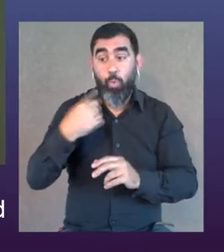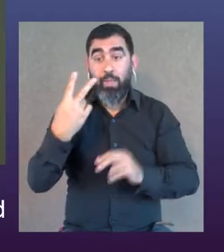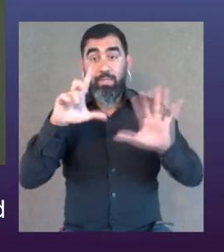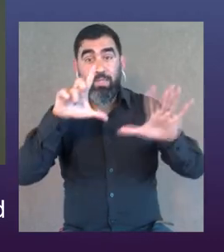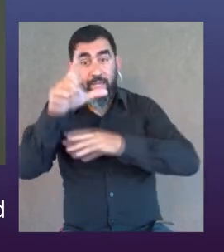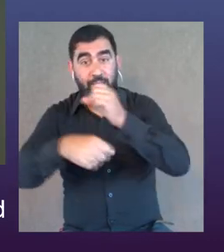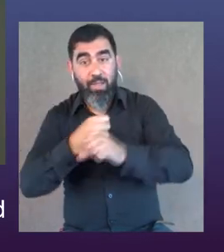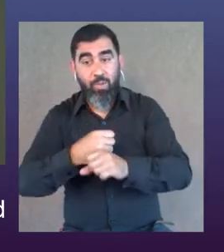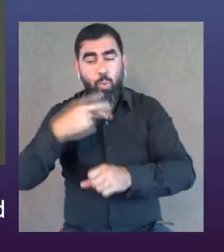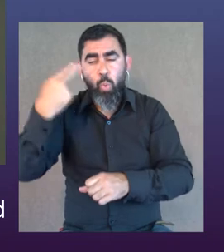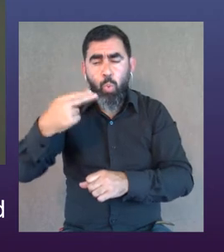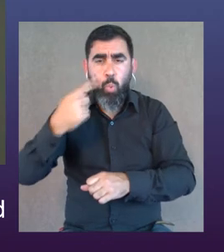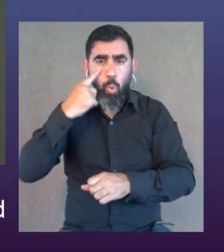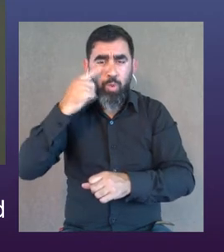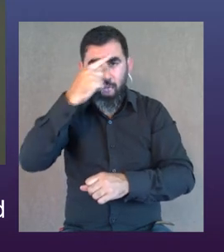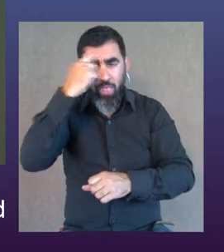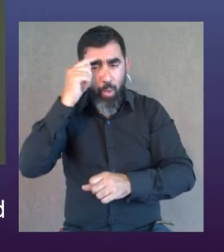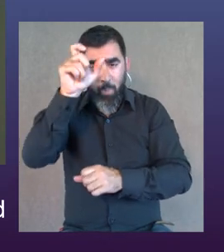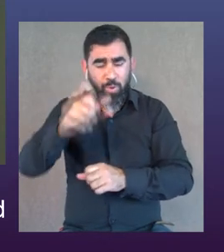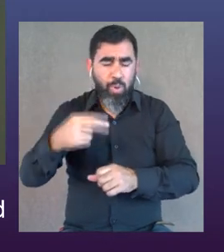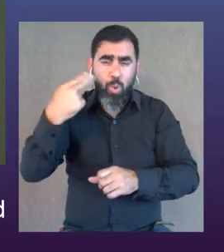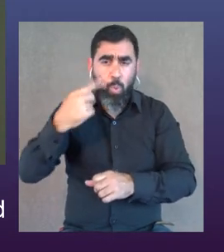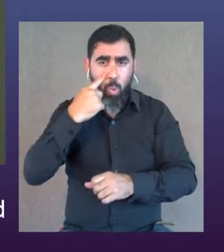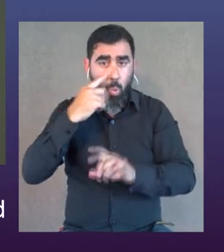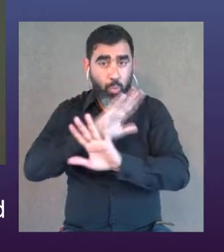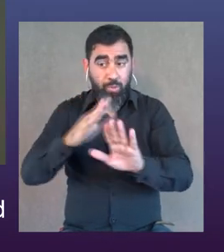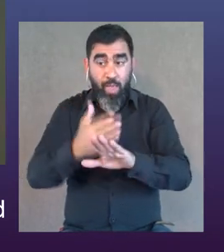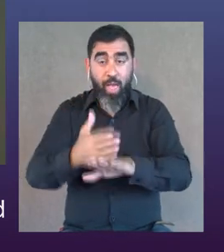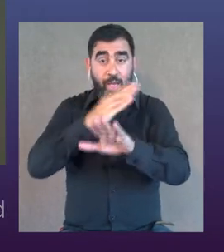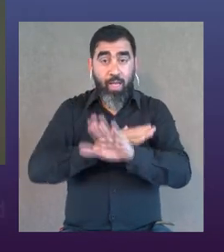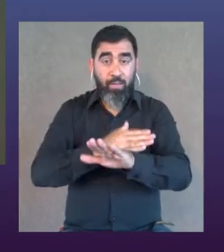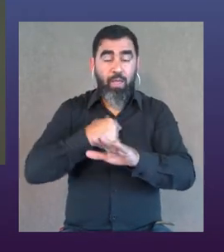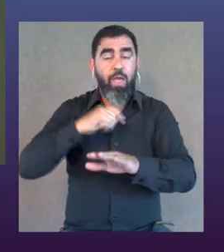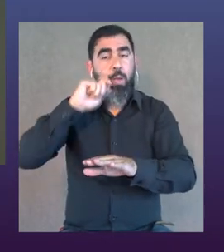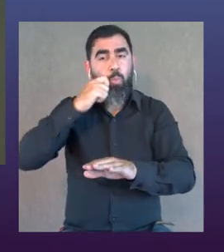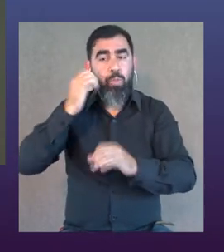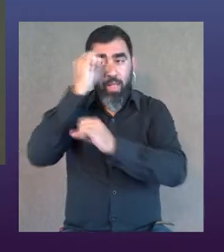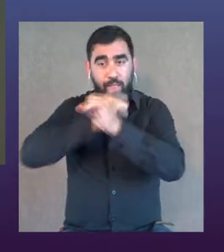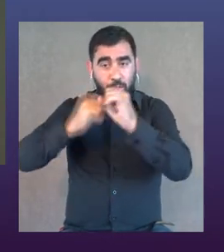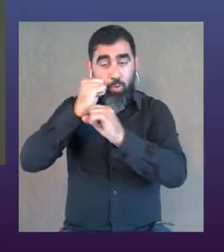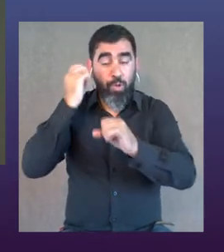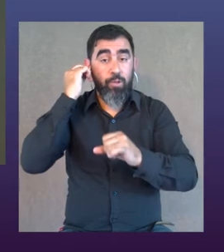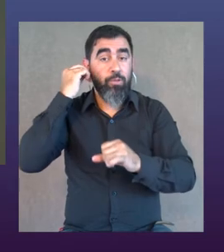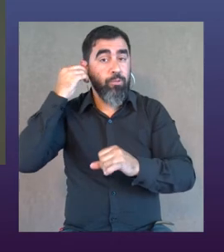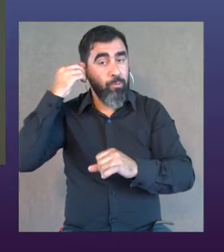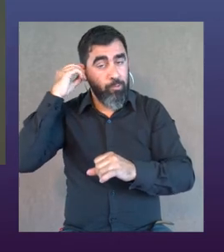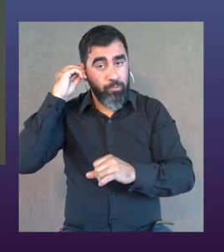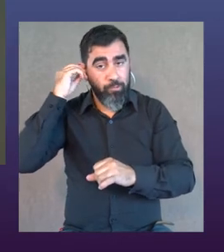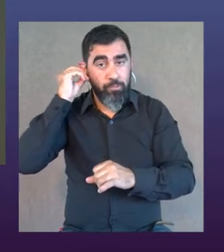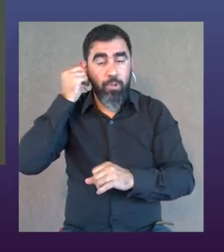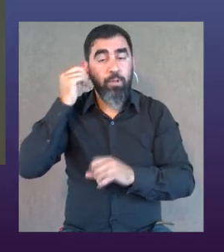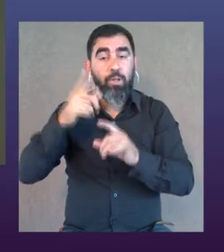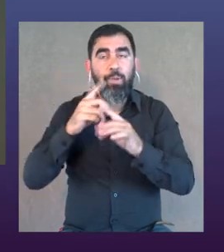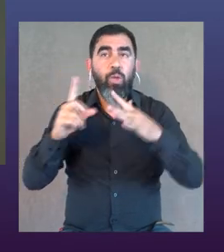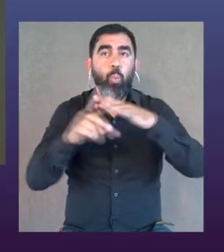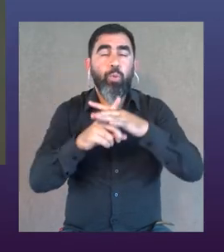diagnóstico de mi hija, yo tenía 27 años, no hubiera conocido nunca una persona con síndrome de Down, no tenía a nadie cercano. Entonces, a me gusta hacer esta analogía, el músculo de